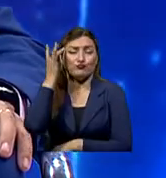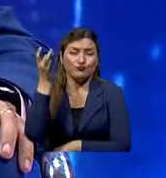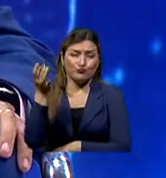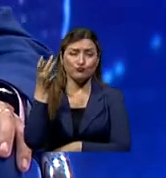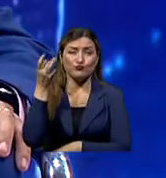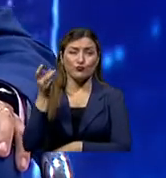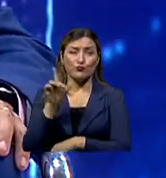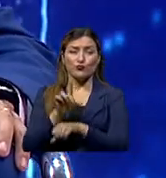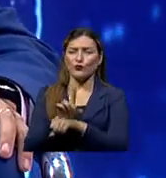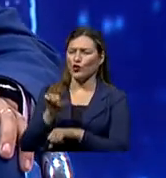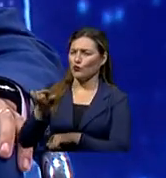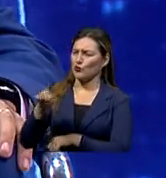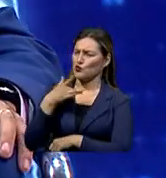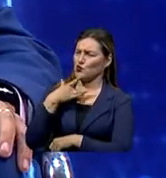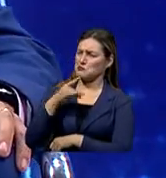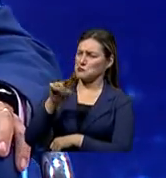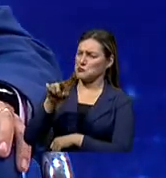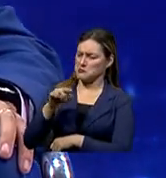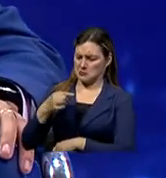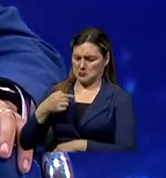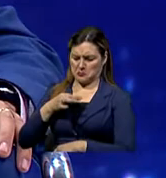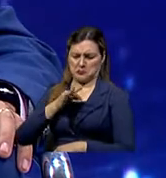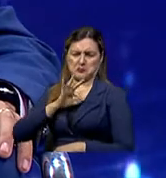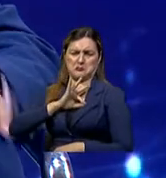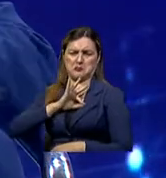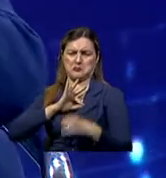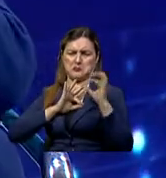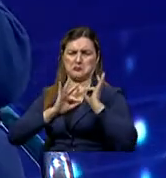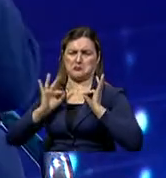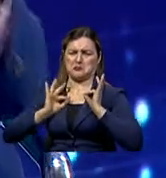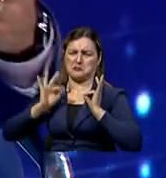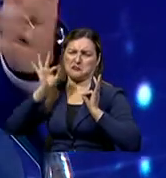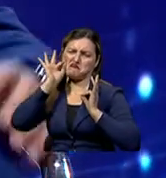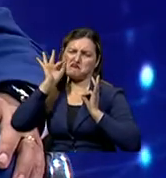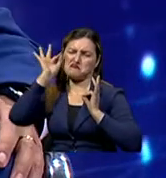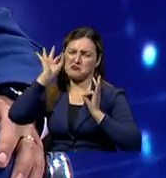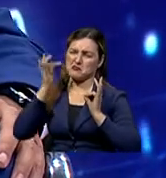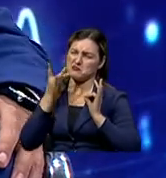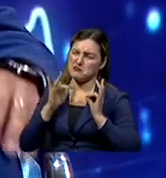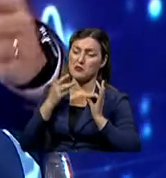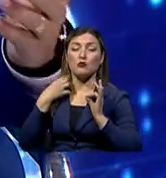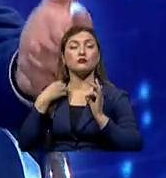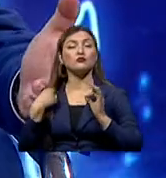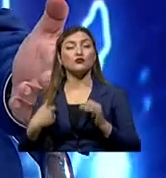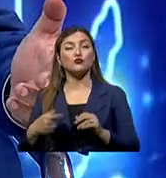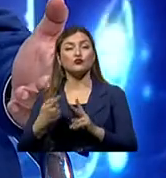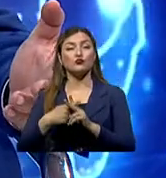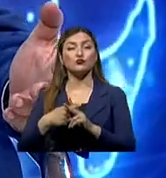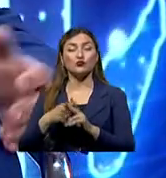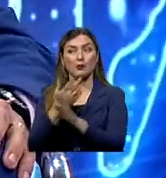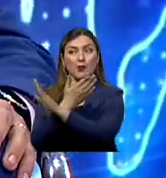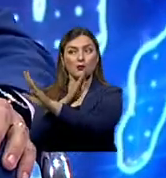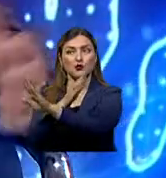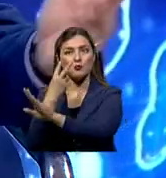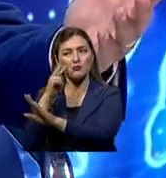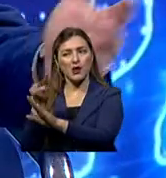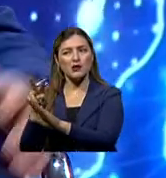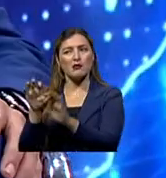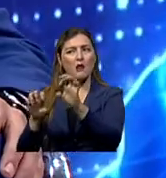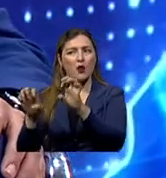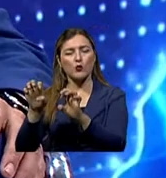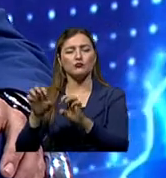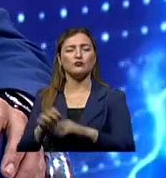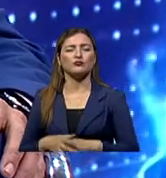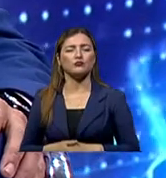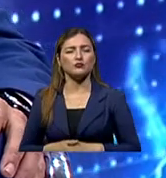médico podría decir, oye, no me gusta mucho ese lunar, está de que te hagas ver. decir, desde ahí generamos esas prácticas de prevención. Por otro lado, además, pues